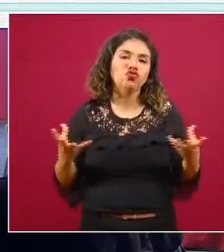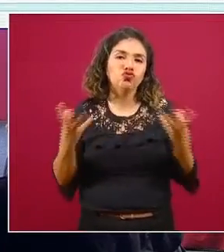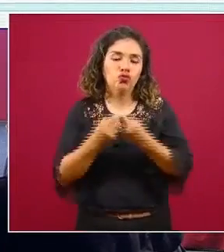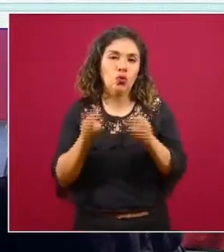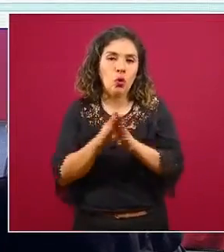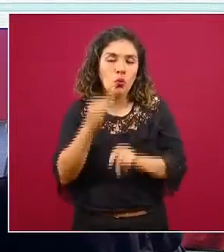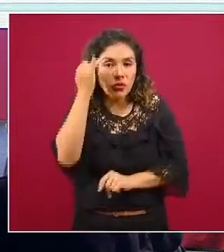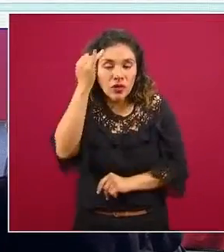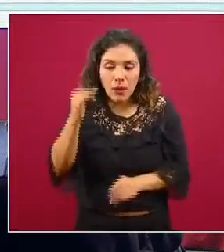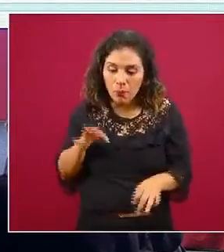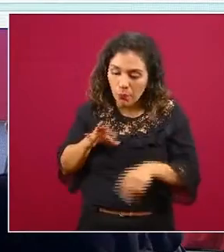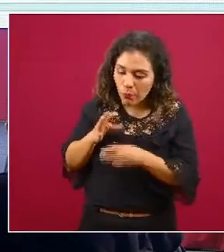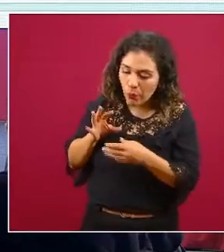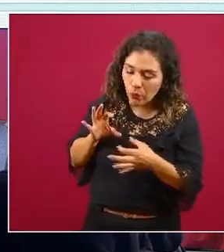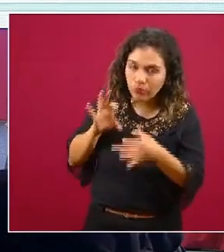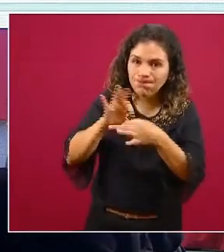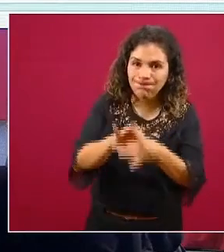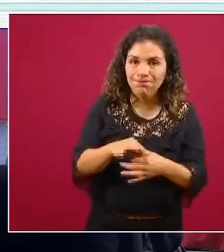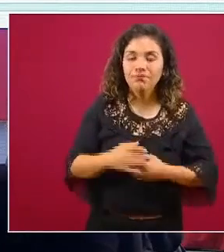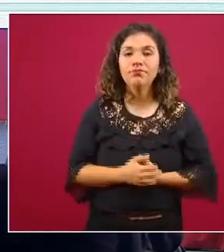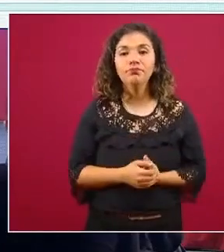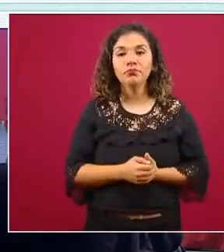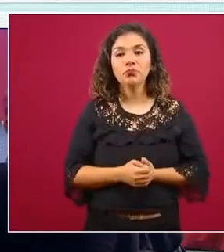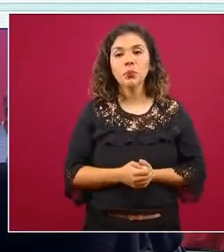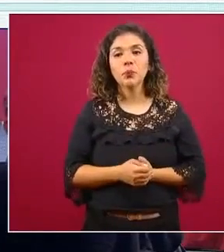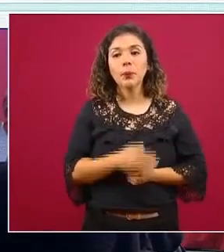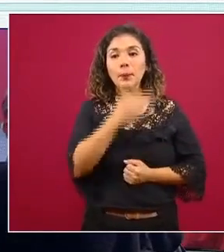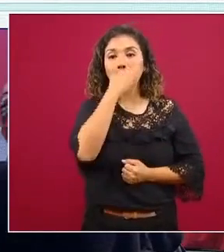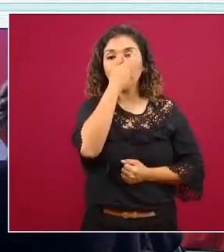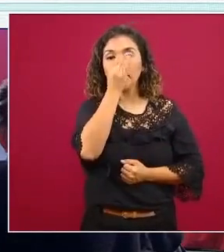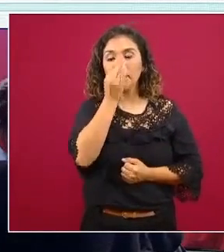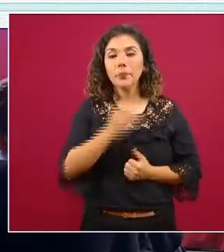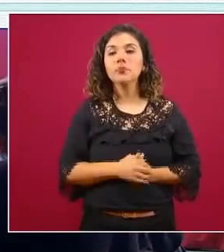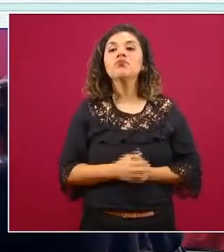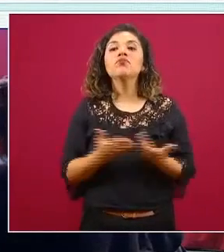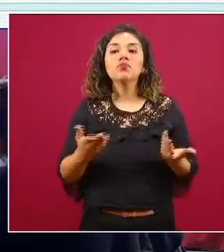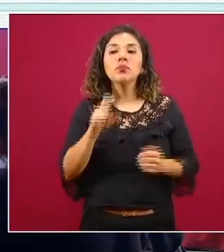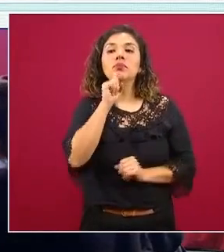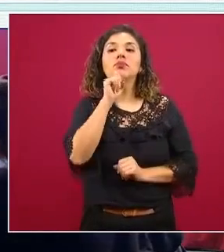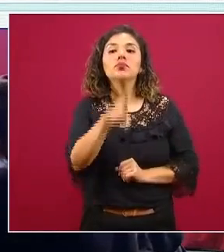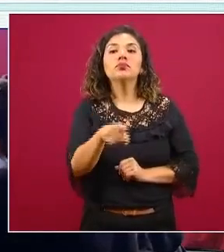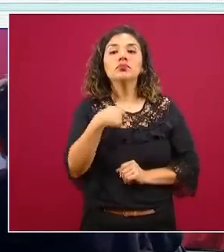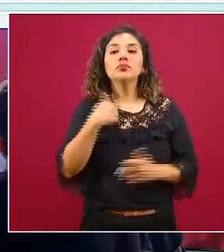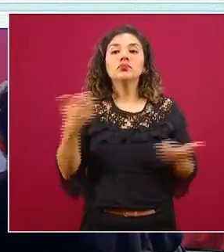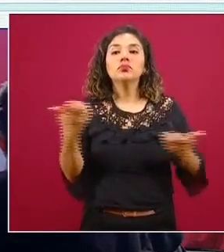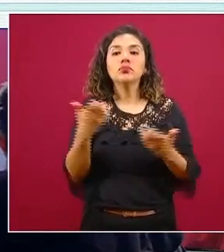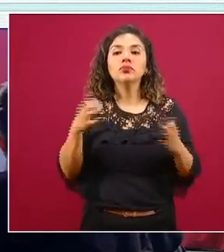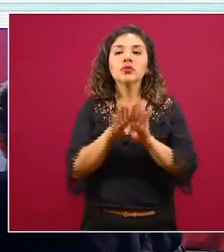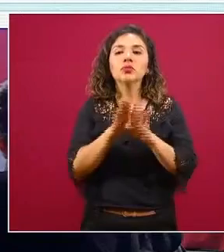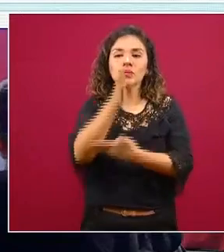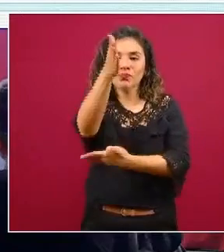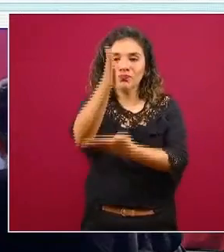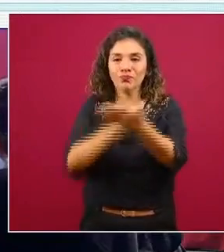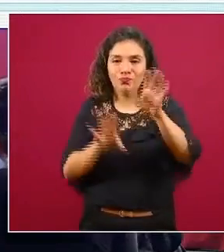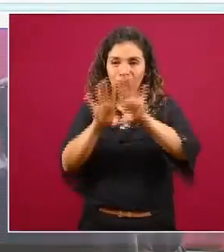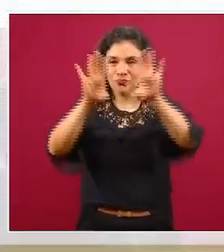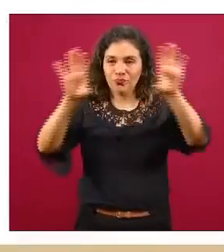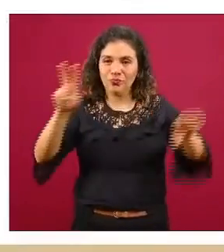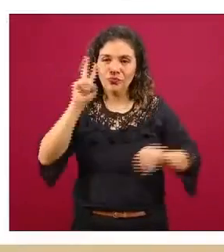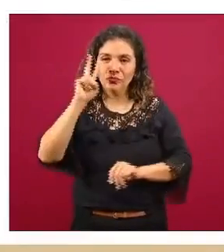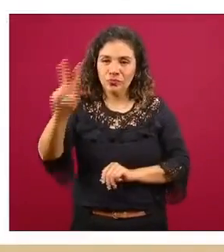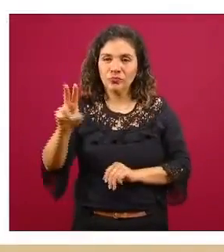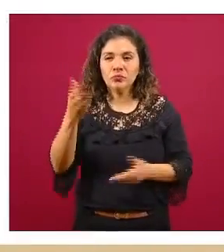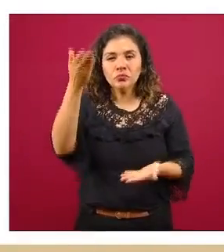momento en el que la damos la siguiente y también decidimos también dividimos un poco y también cuando vemos